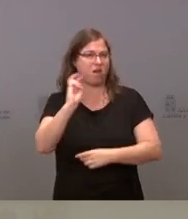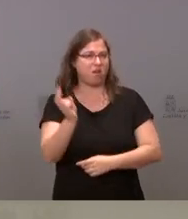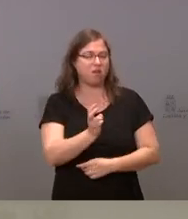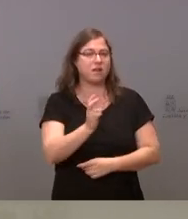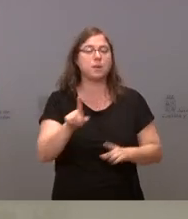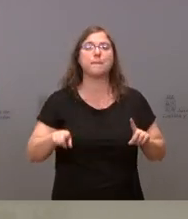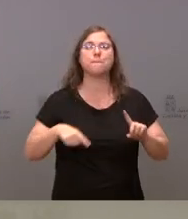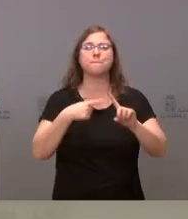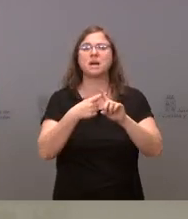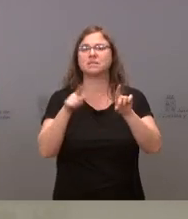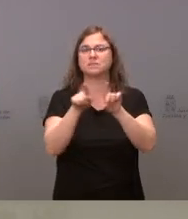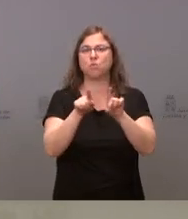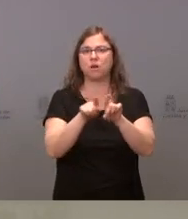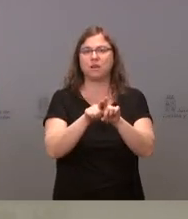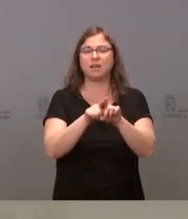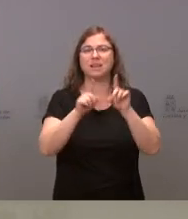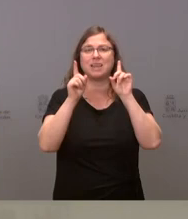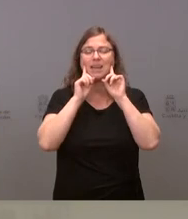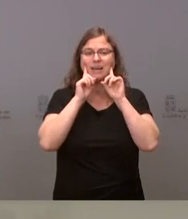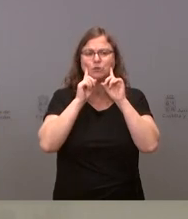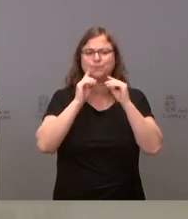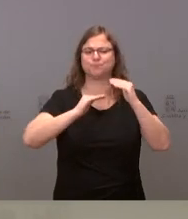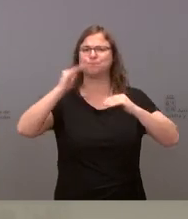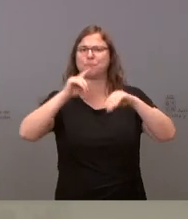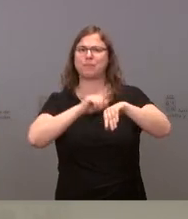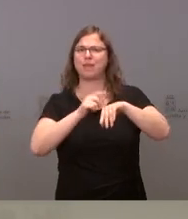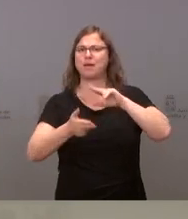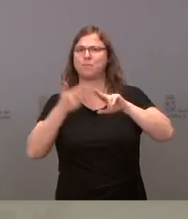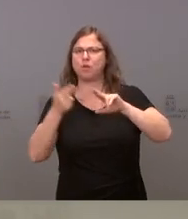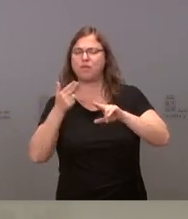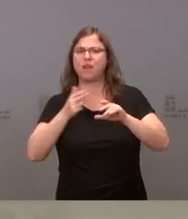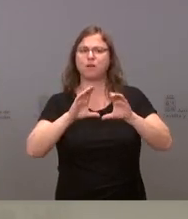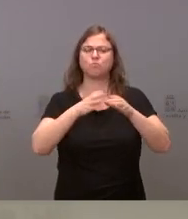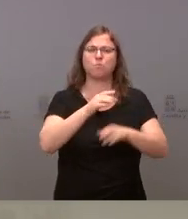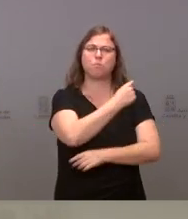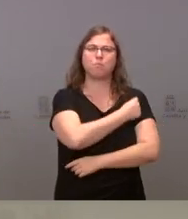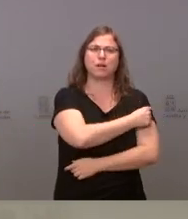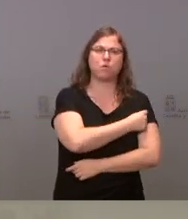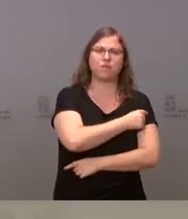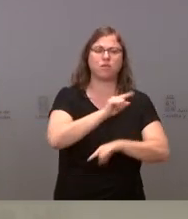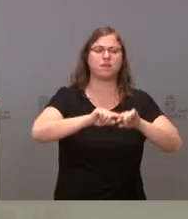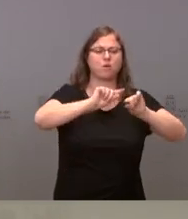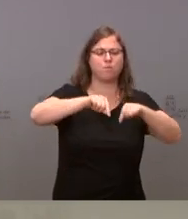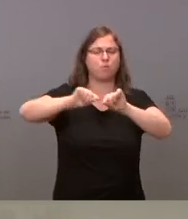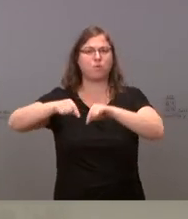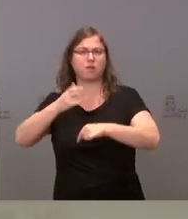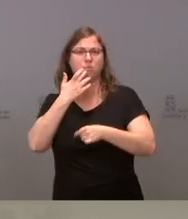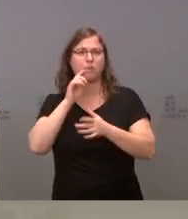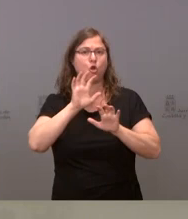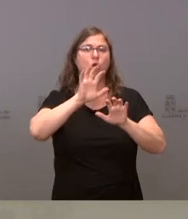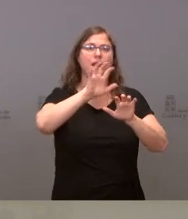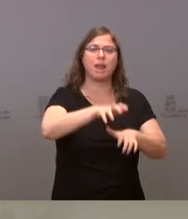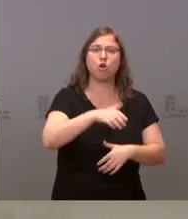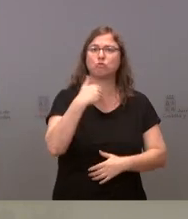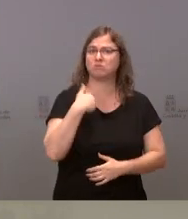diferentes ritmos de vacunación y grupos entre unas provincias y otras. Por ejemplo, en León ya se está empezando a